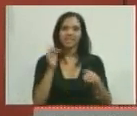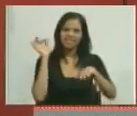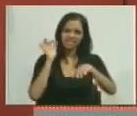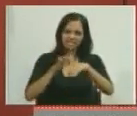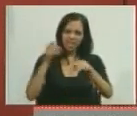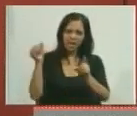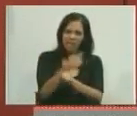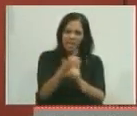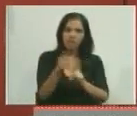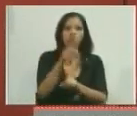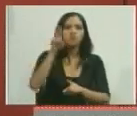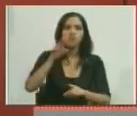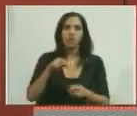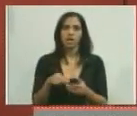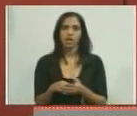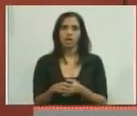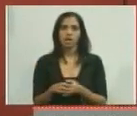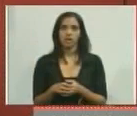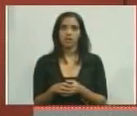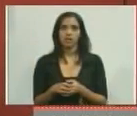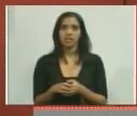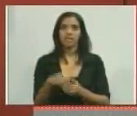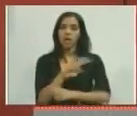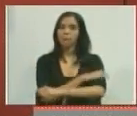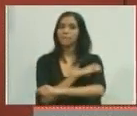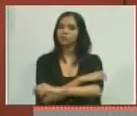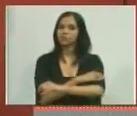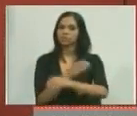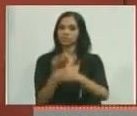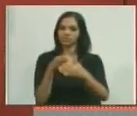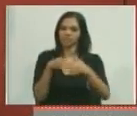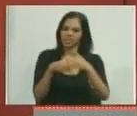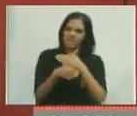nunca. La derecha traspasa barreras.